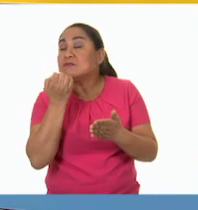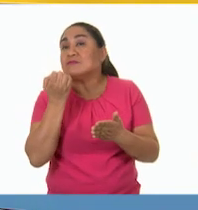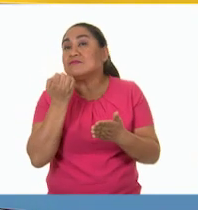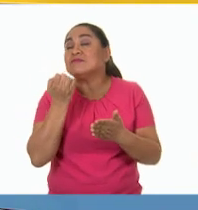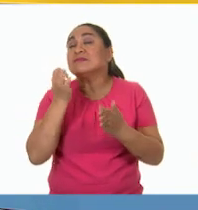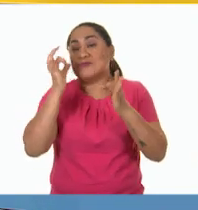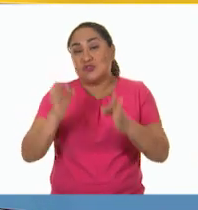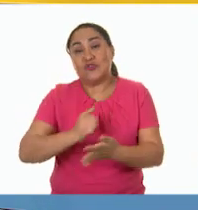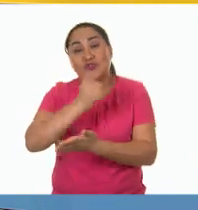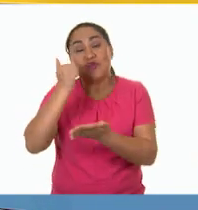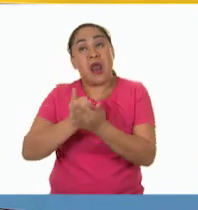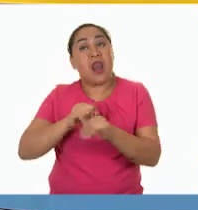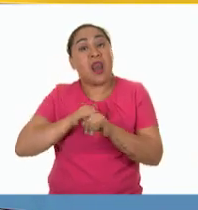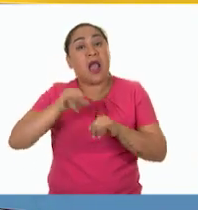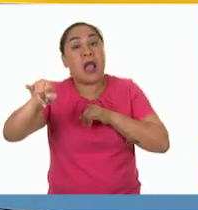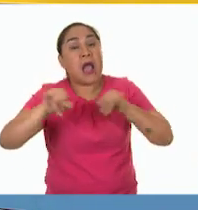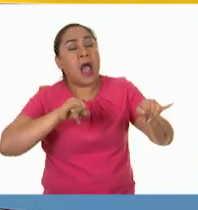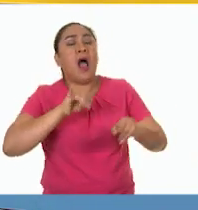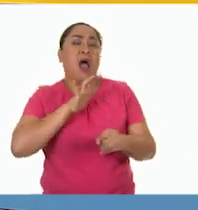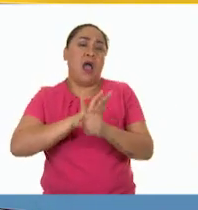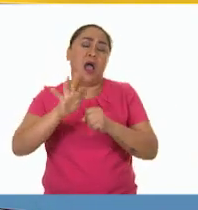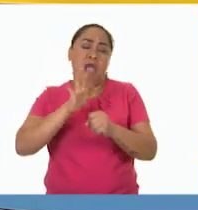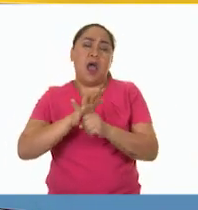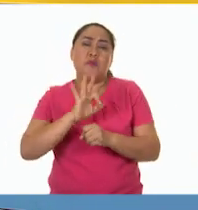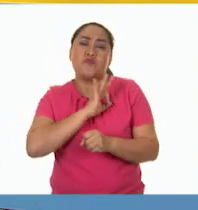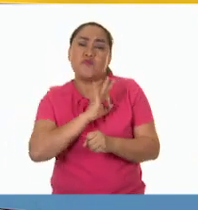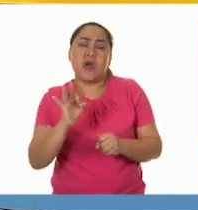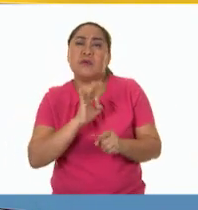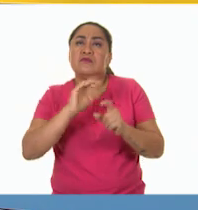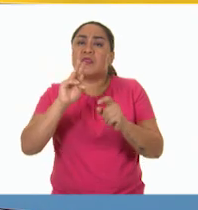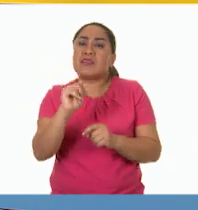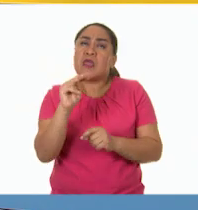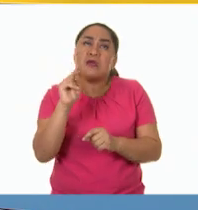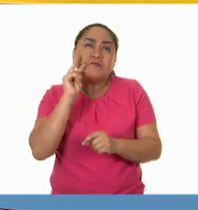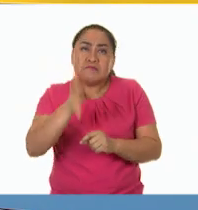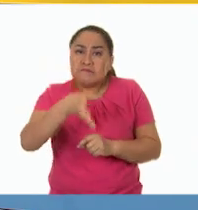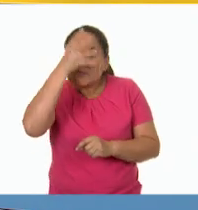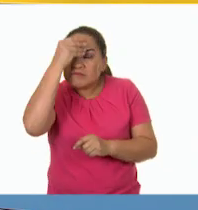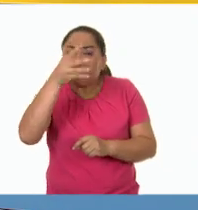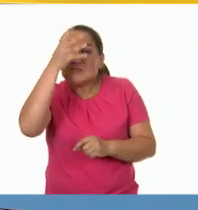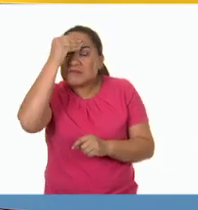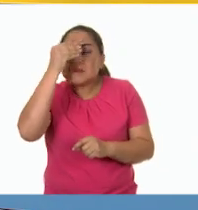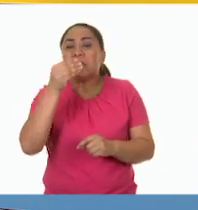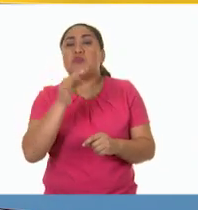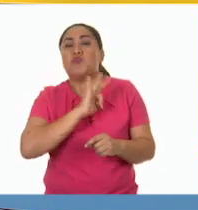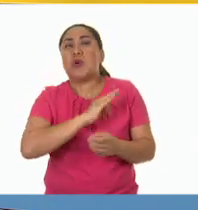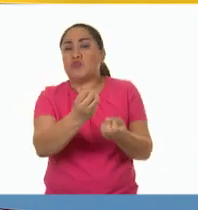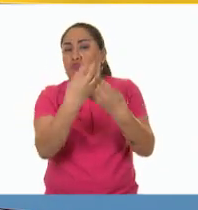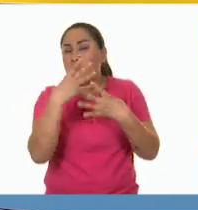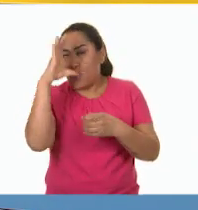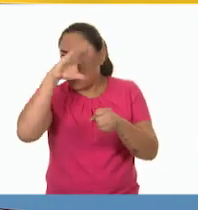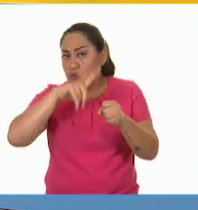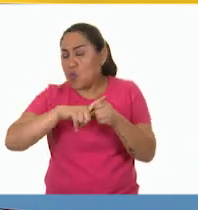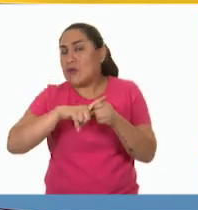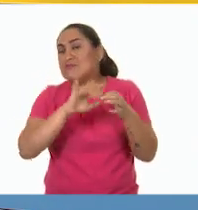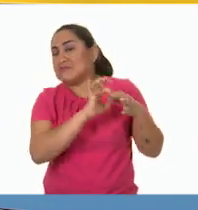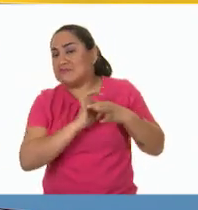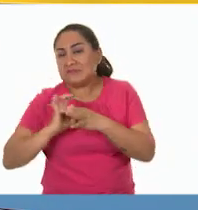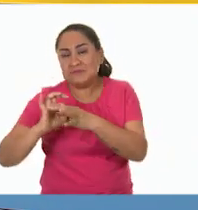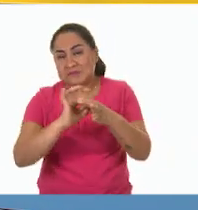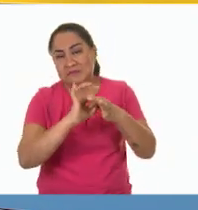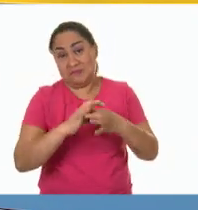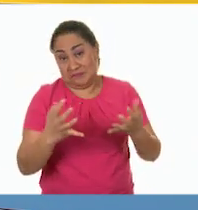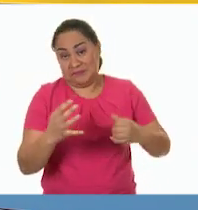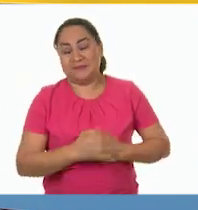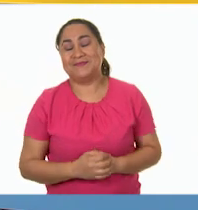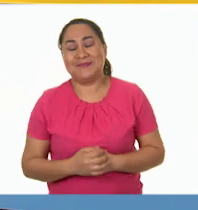principales ciudades del país, pues pudieran compartir las mismas referencias y tener un nivel cultural similar. ¿Me ayudas a